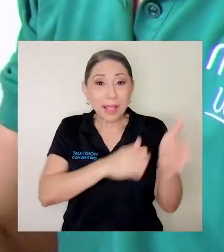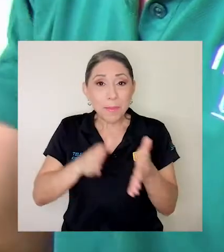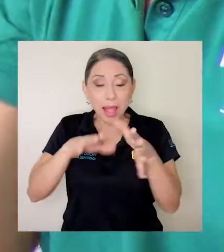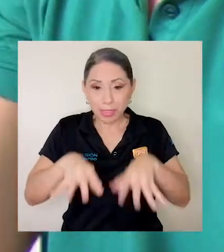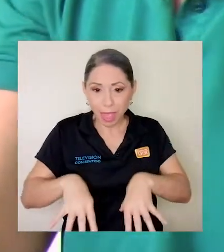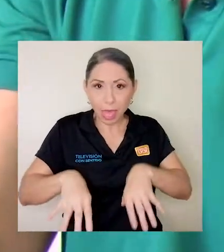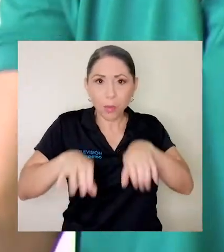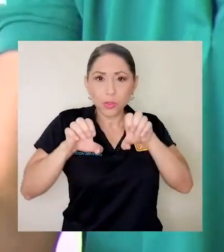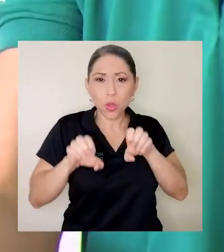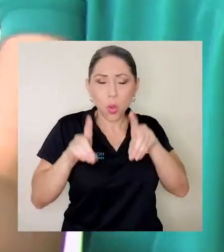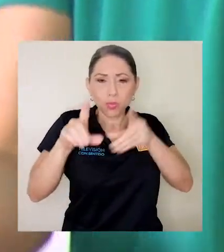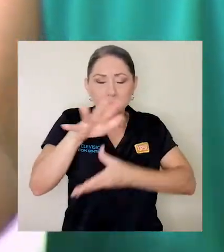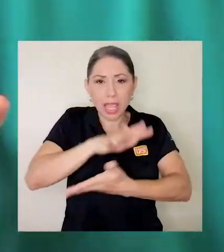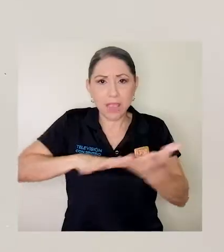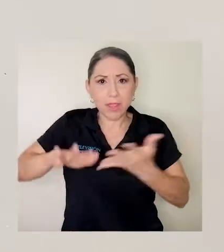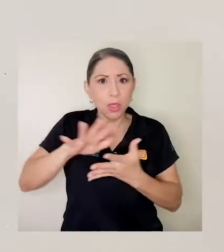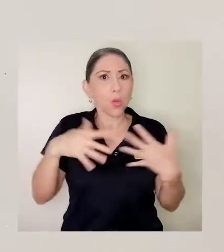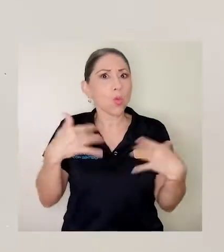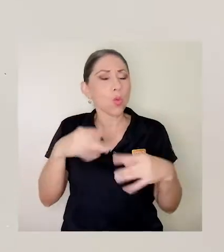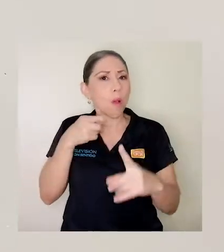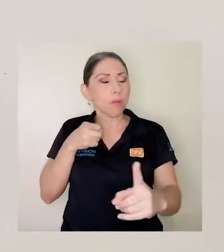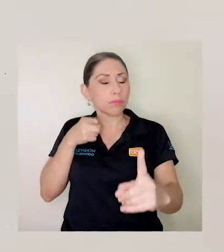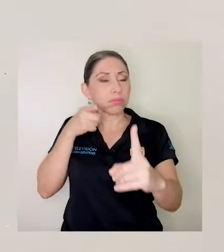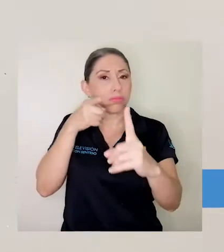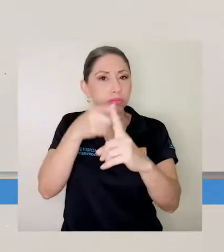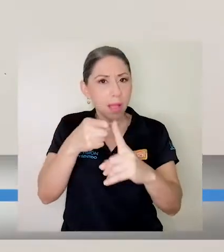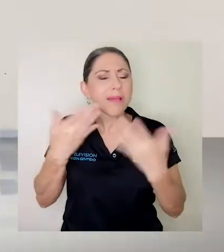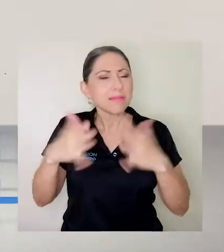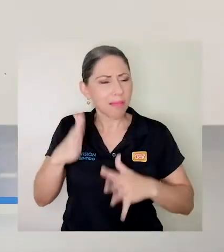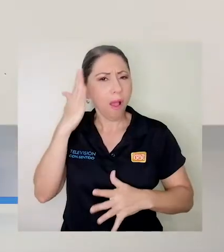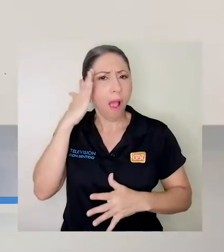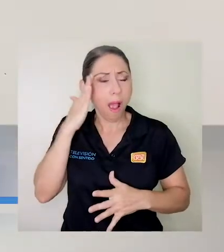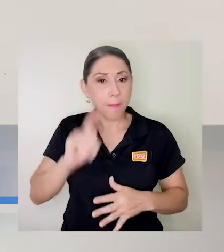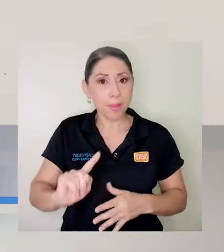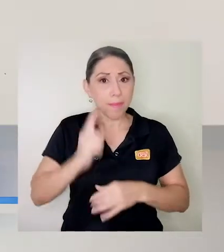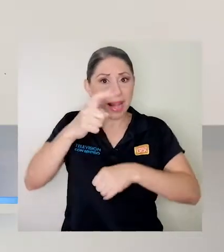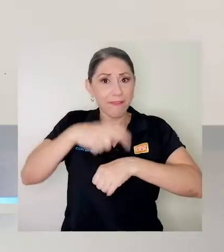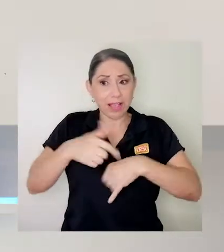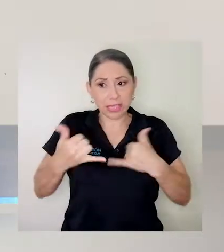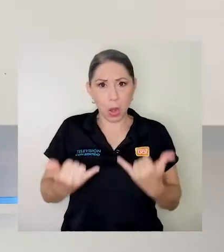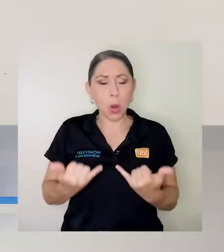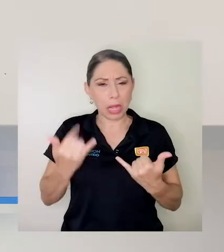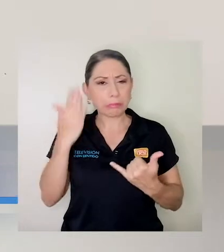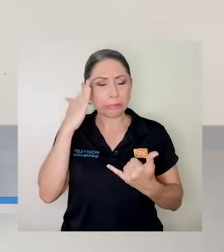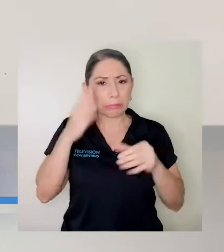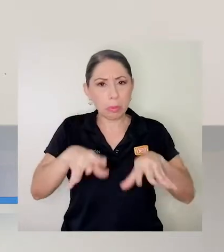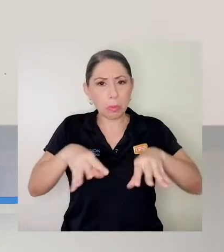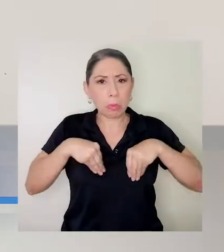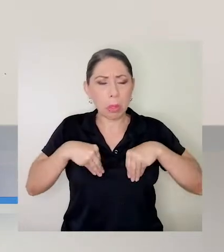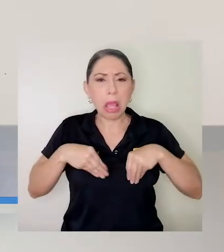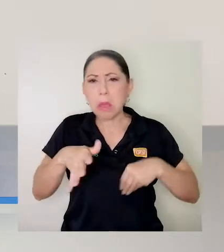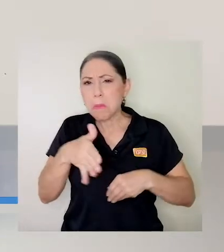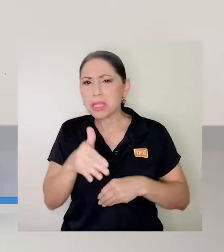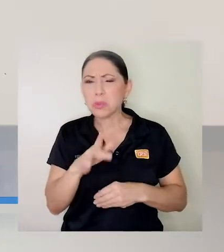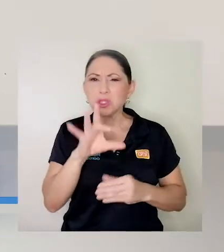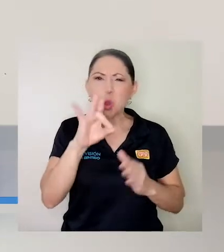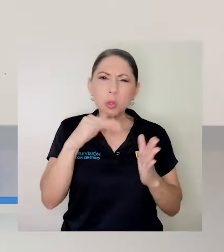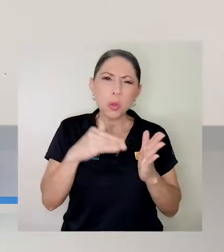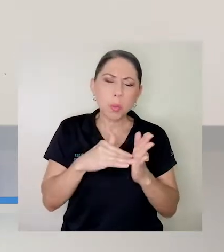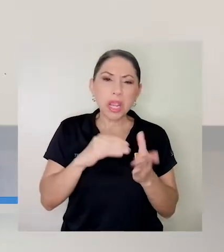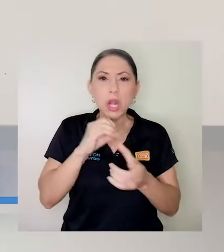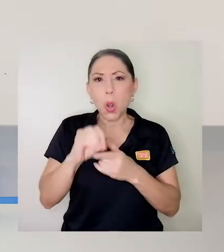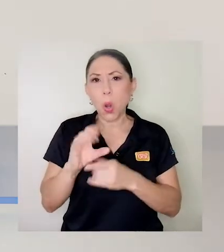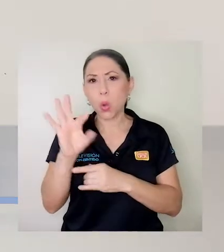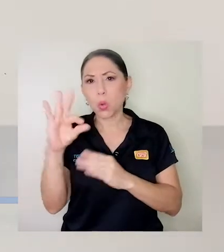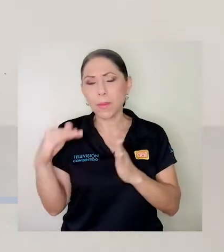híbrido ha sido bastante ambicioso. Bien reconocemos que es una primera fase que se está dando. Tenemos cerca de 8.000, 9.000